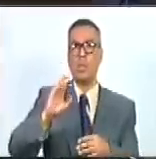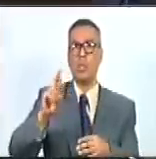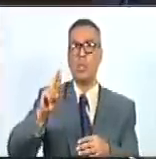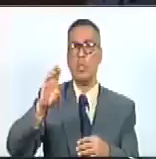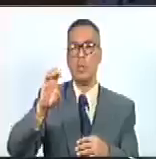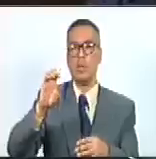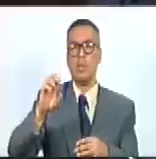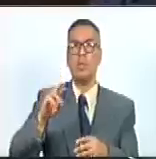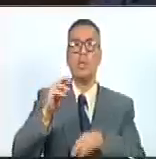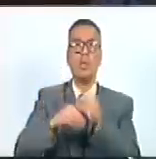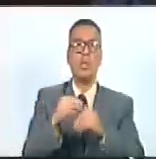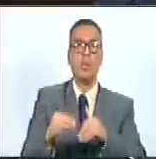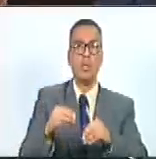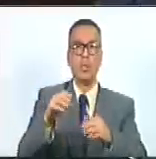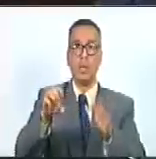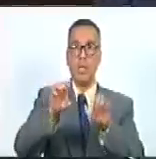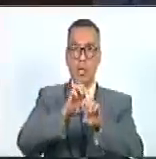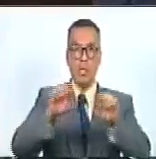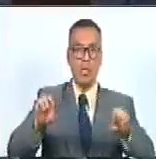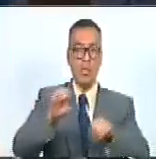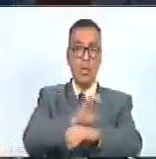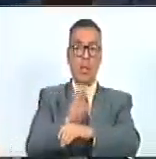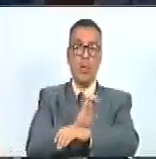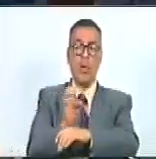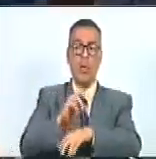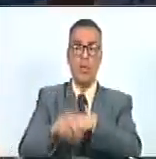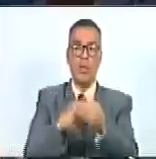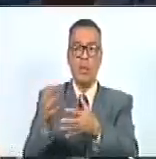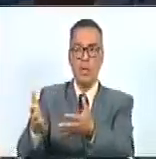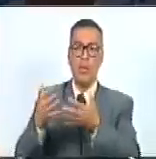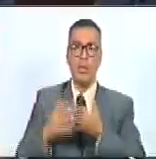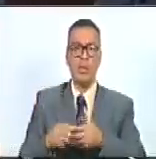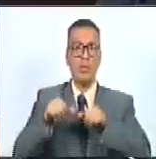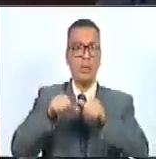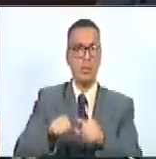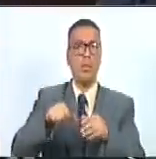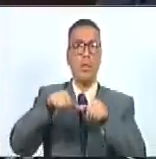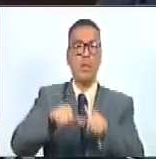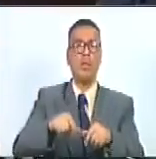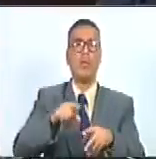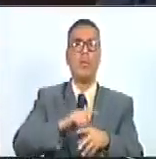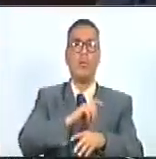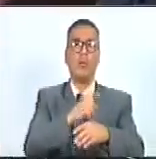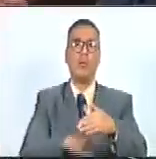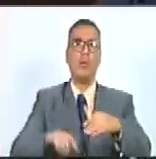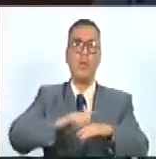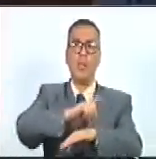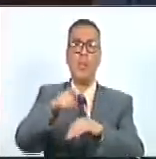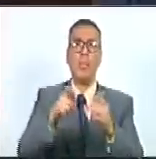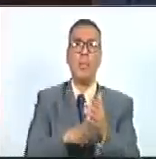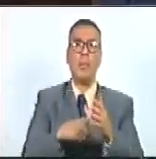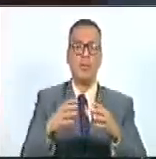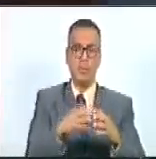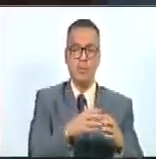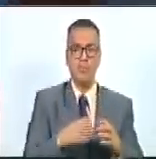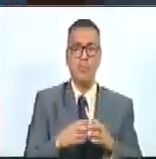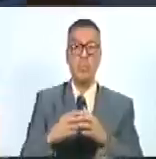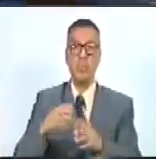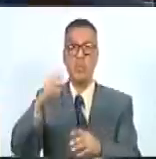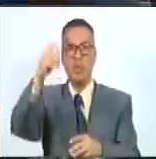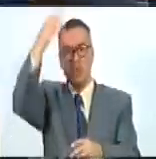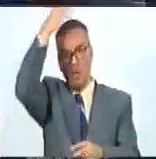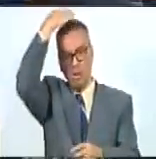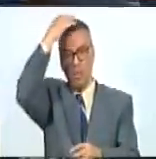Quito se aprestaba a recibir la capitulación general de las tropas del Rey